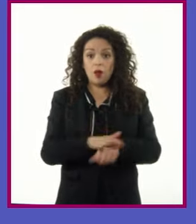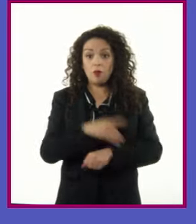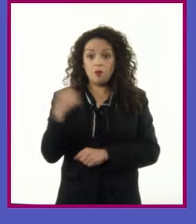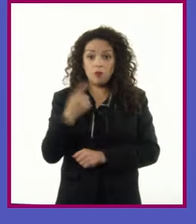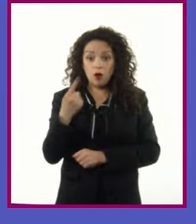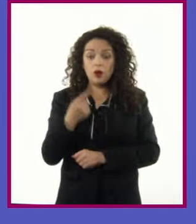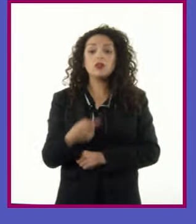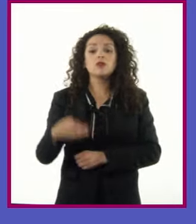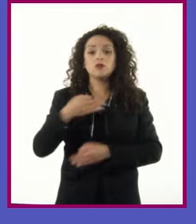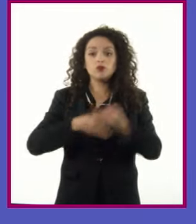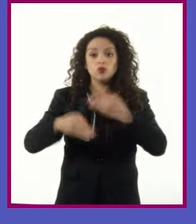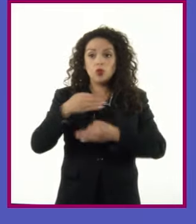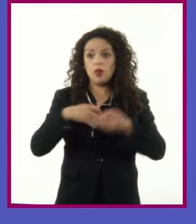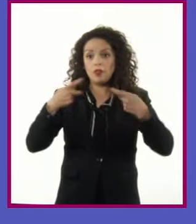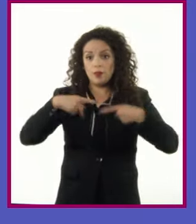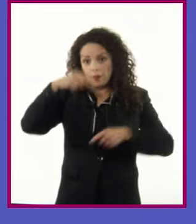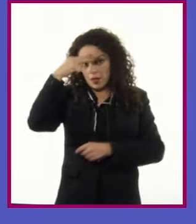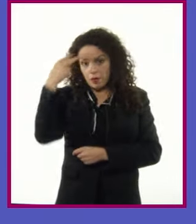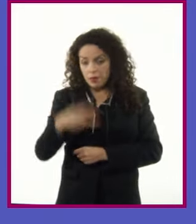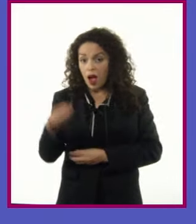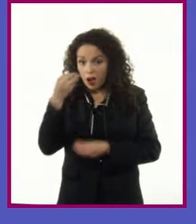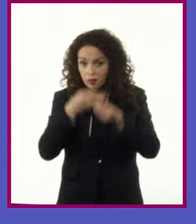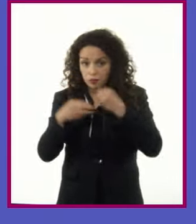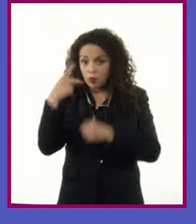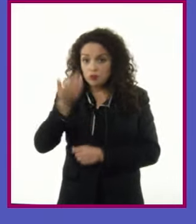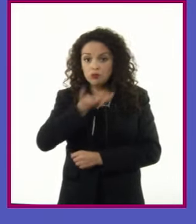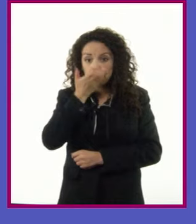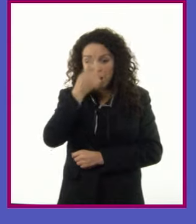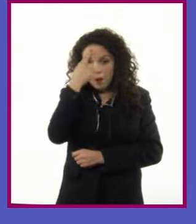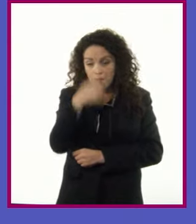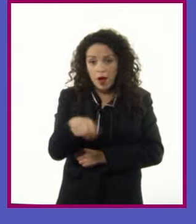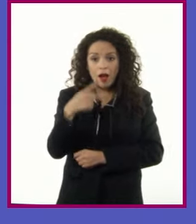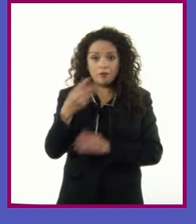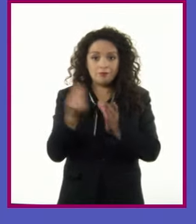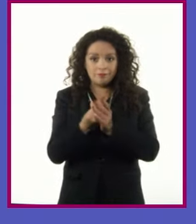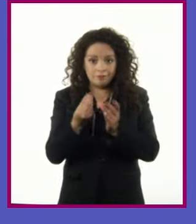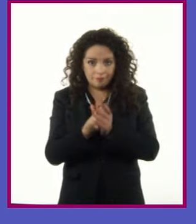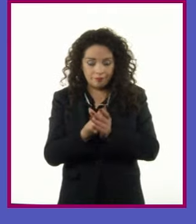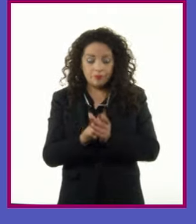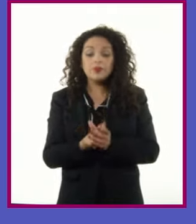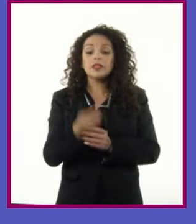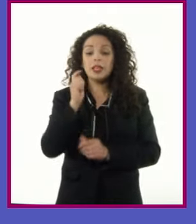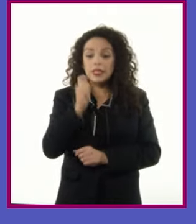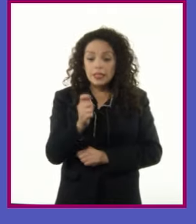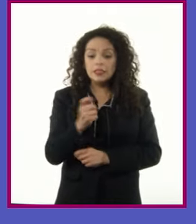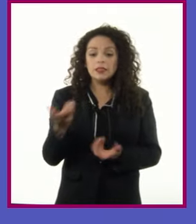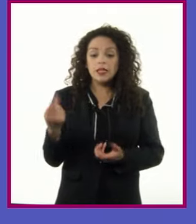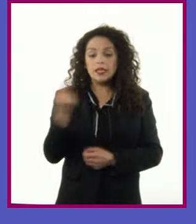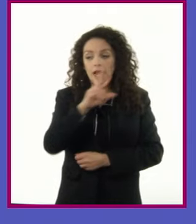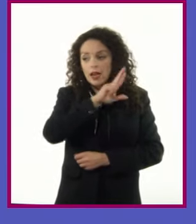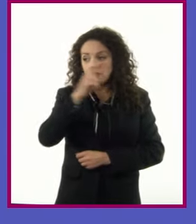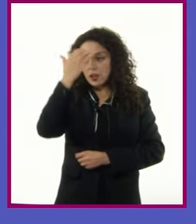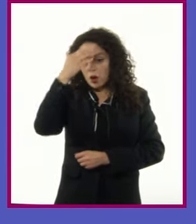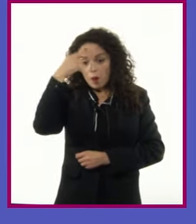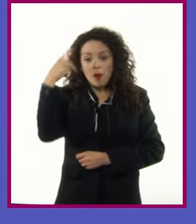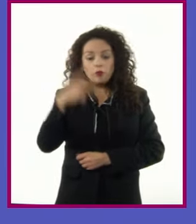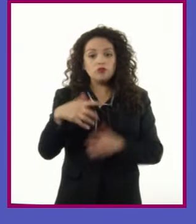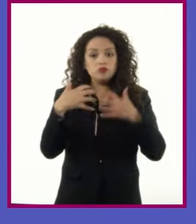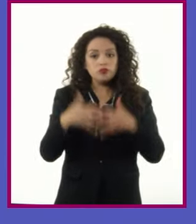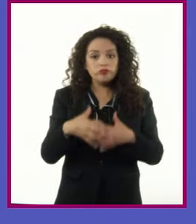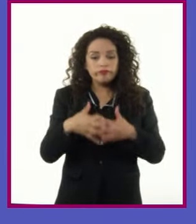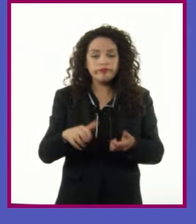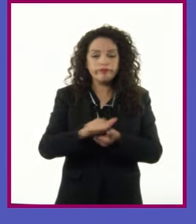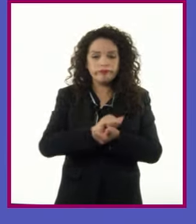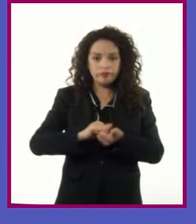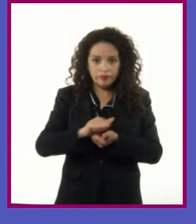del consumo de la dieta básica de los mexicanos Así como en áreas de producción en la que debe ser reconocido Las